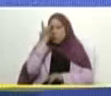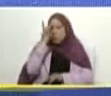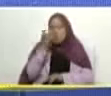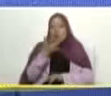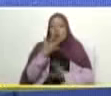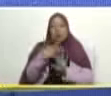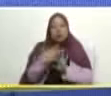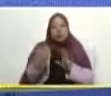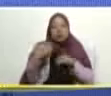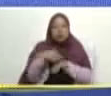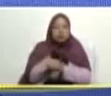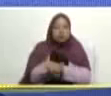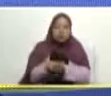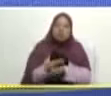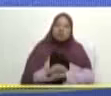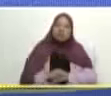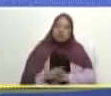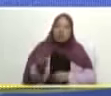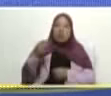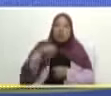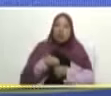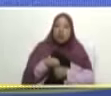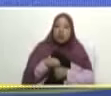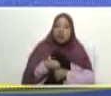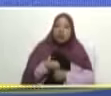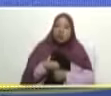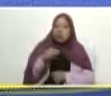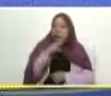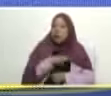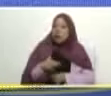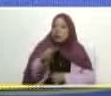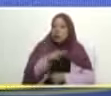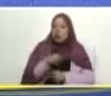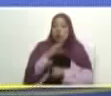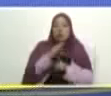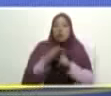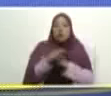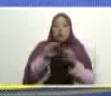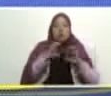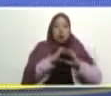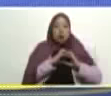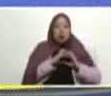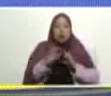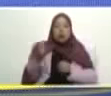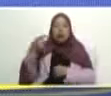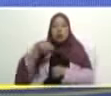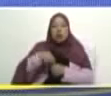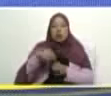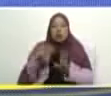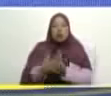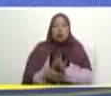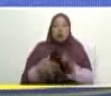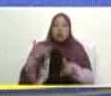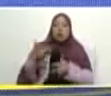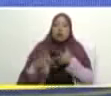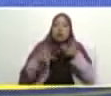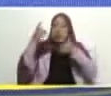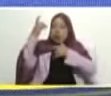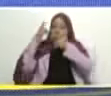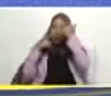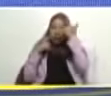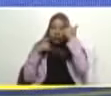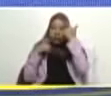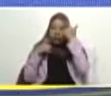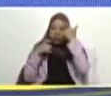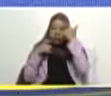ejemplo integra dentro de sí a la misión cultura corazón adentro que fue una gran creación del comandante Chávez